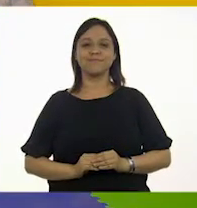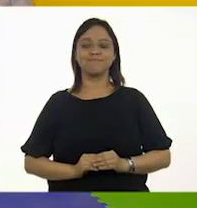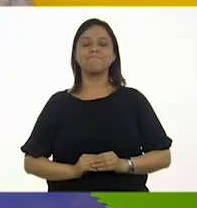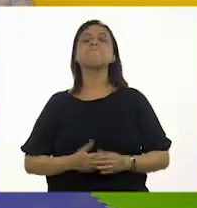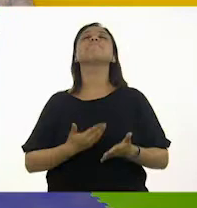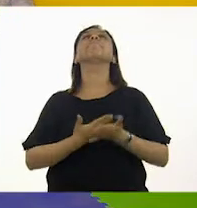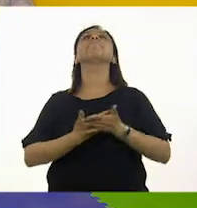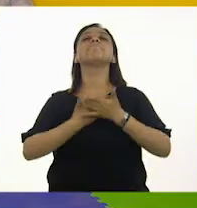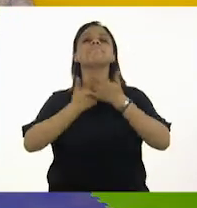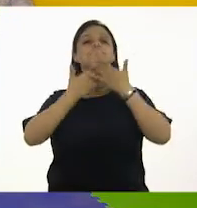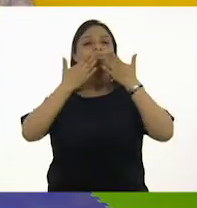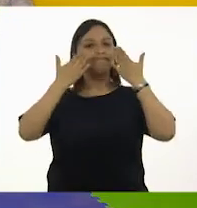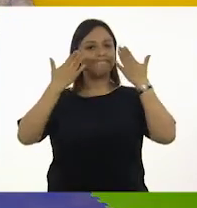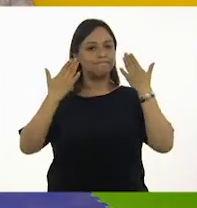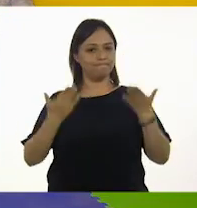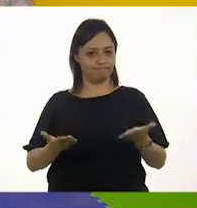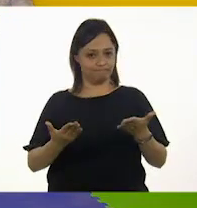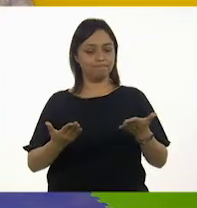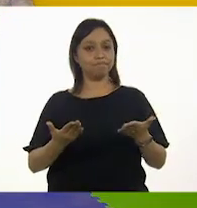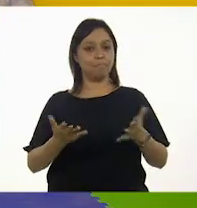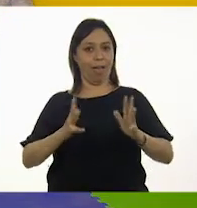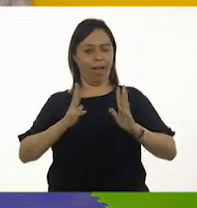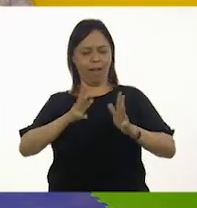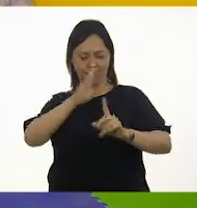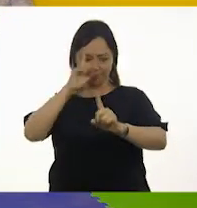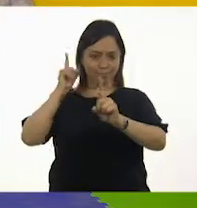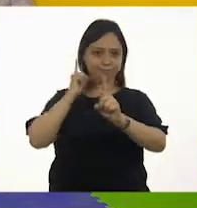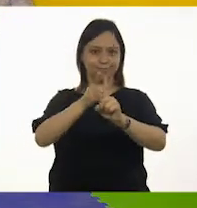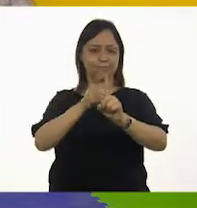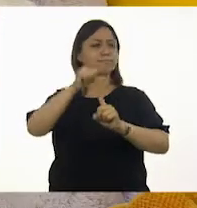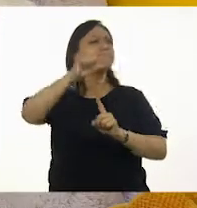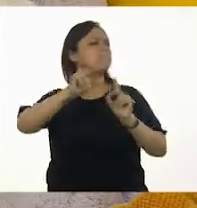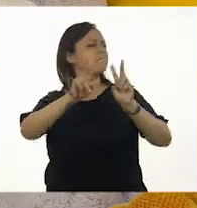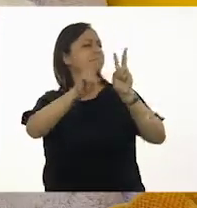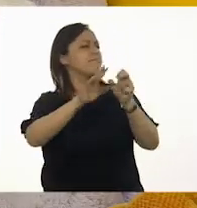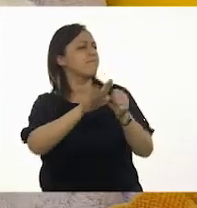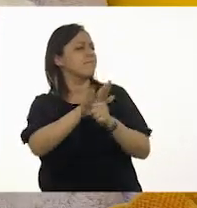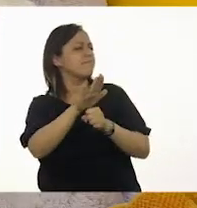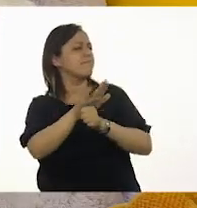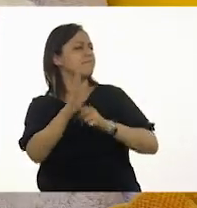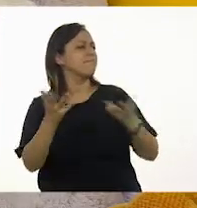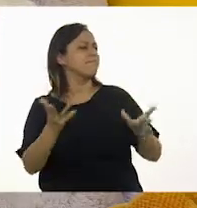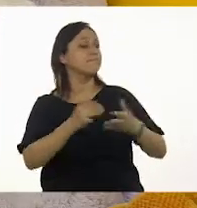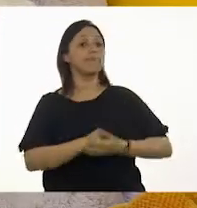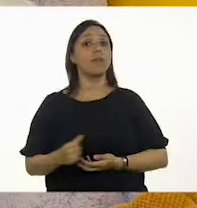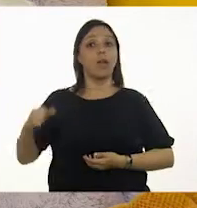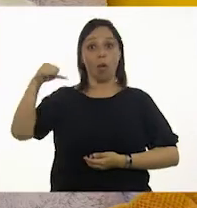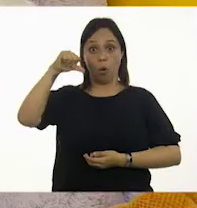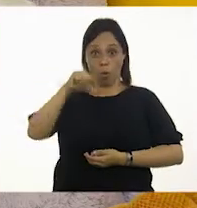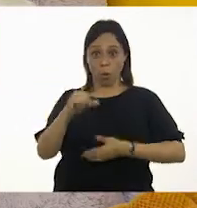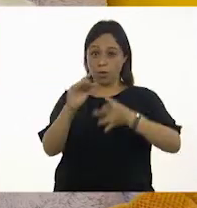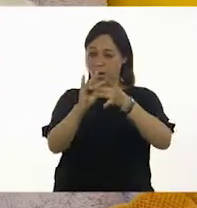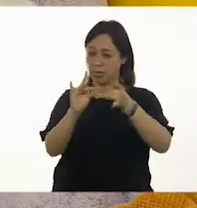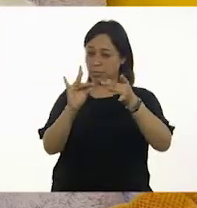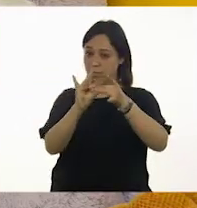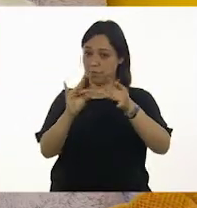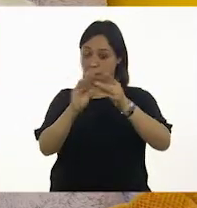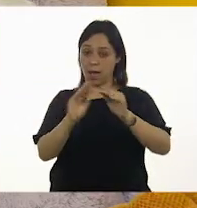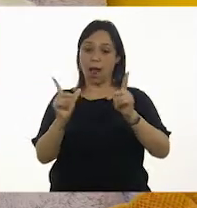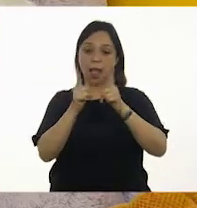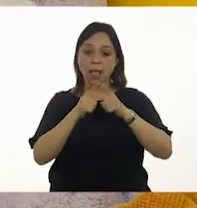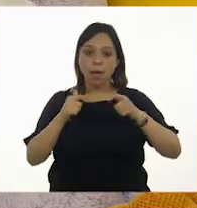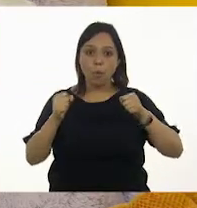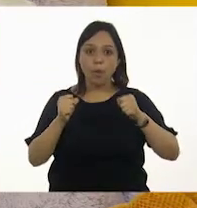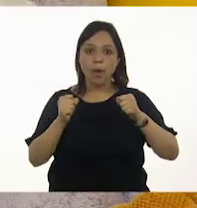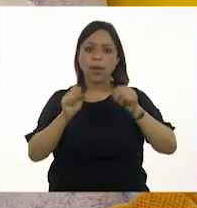¡Ahora sí, Lili! ¡Vamos con todo! ¿De qué hablaremos el día de hoy? Hoy hablaremos de la importancia del lenguaje